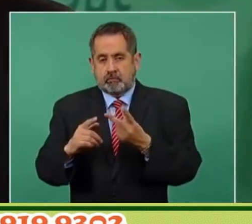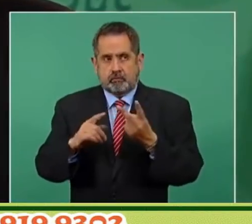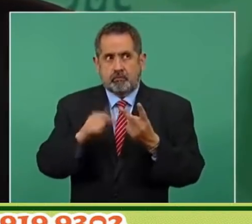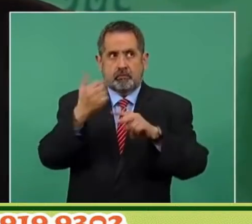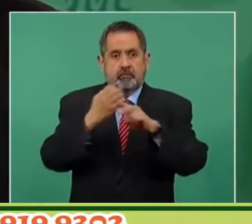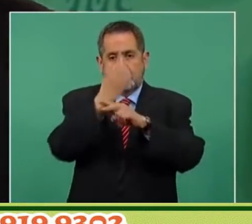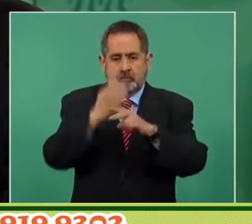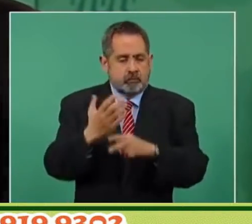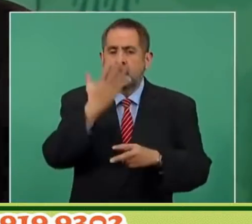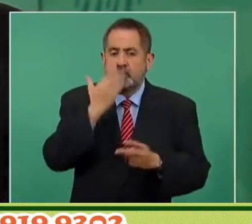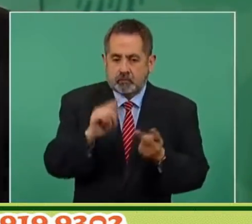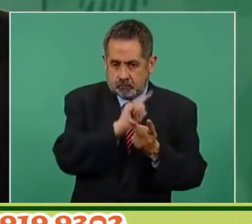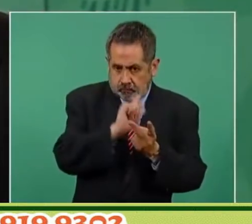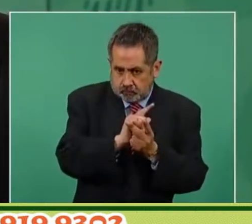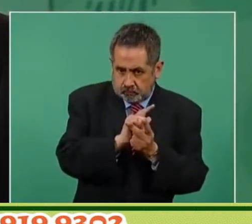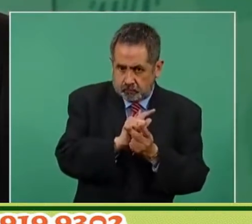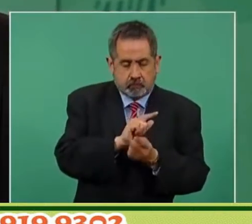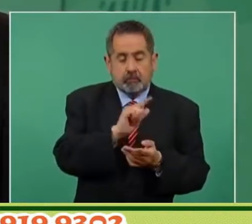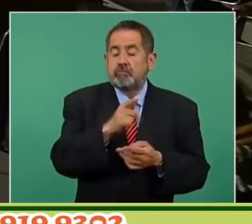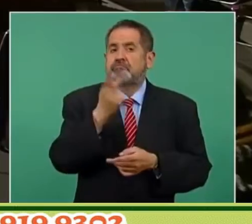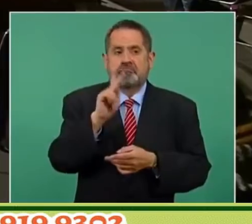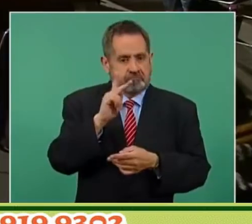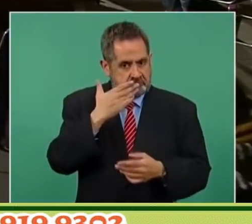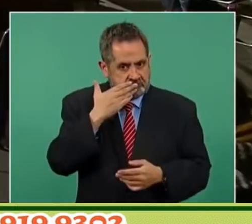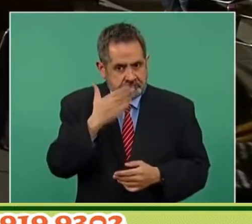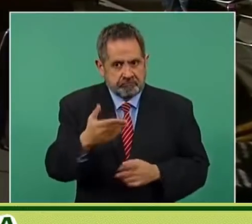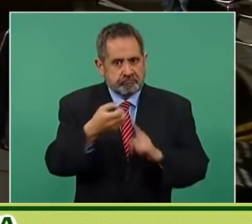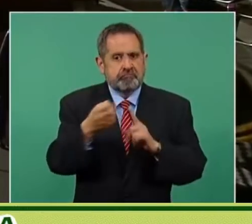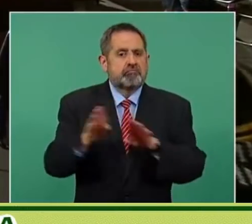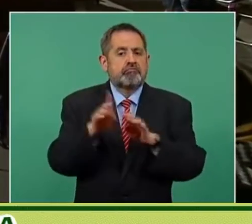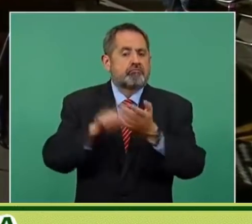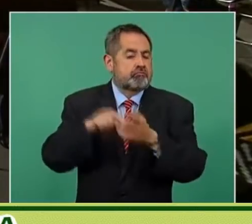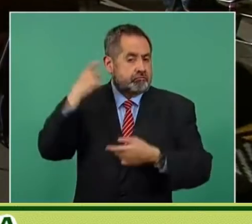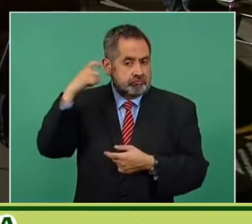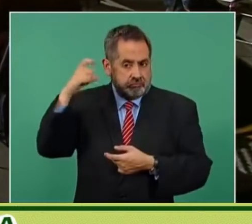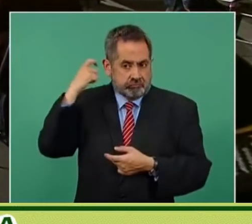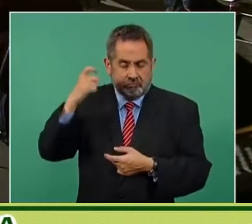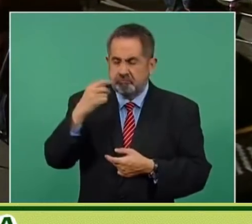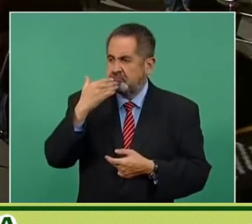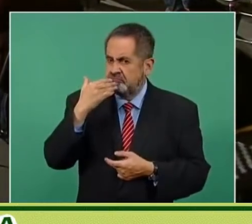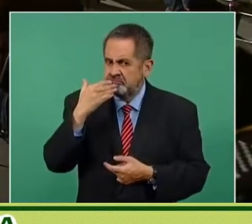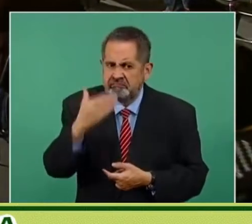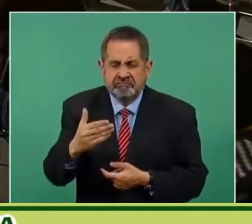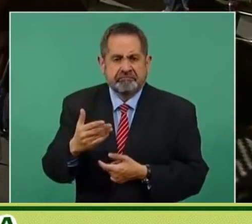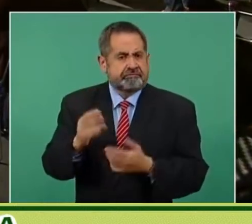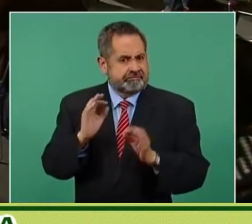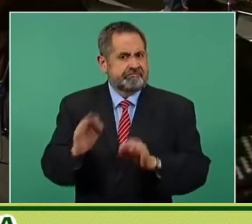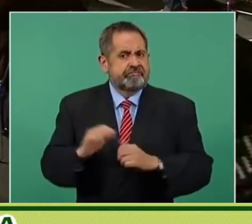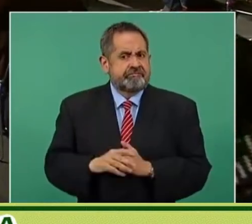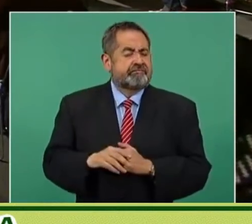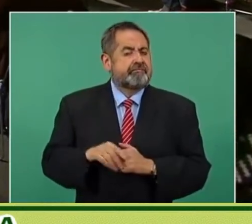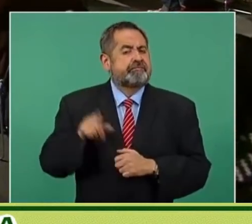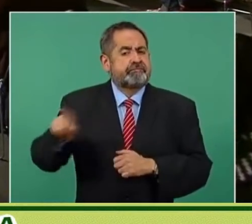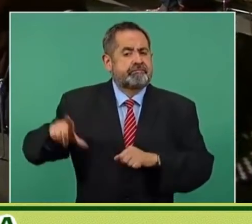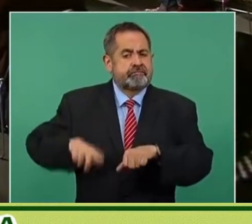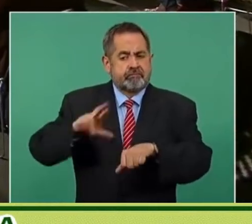lo mismo ha sucedido en Querétaro, donde